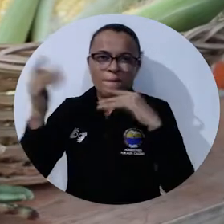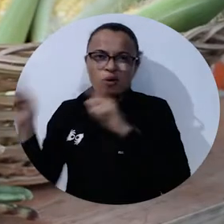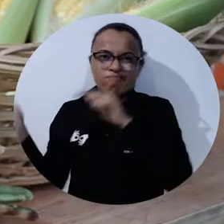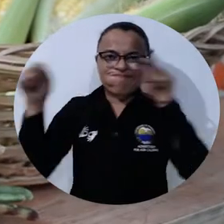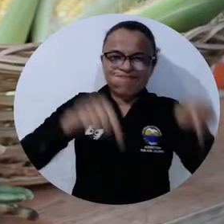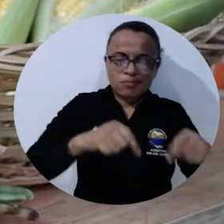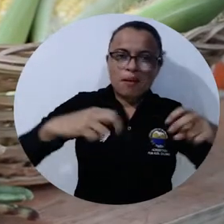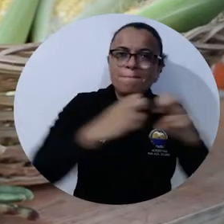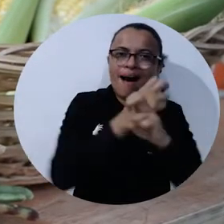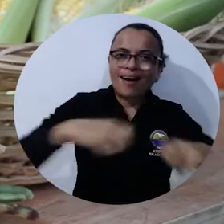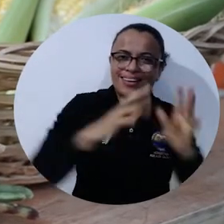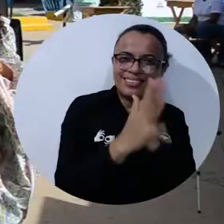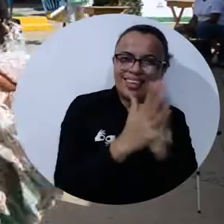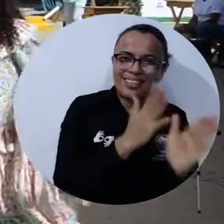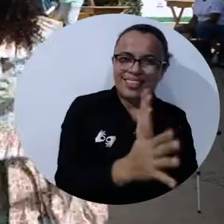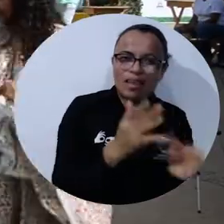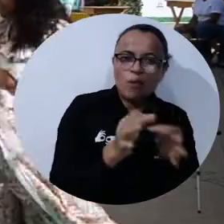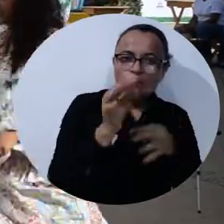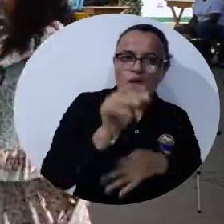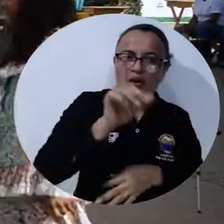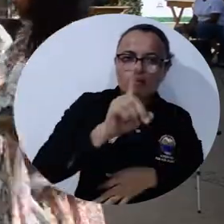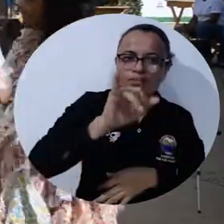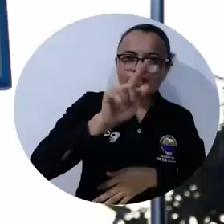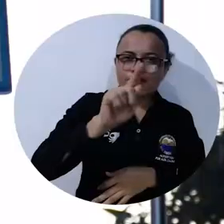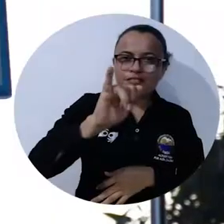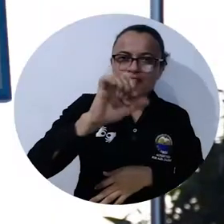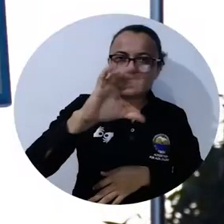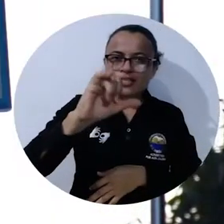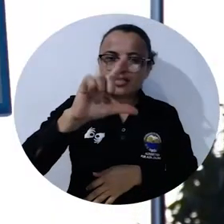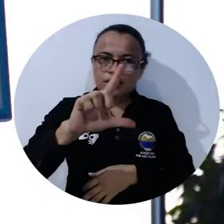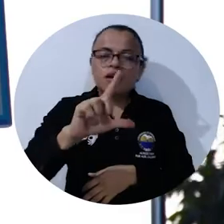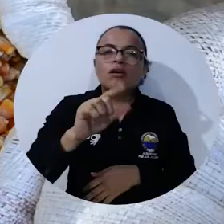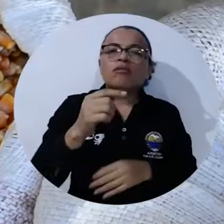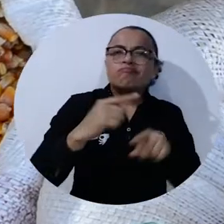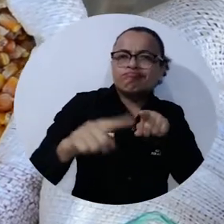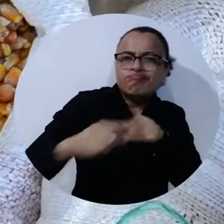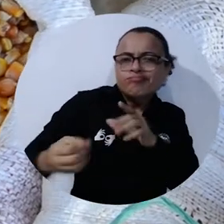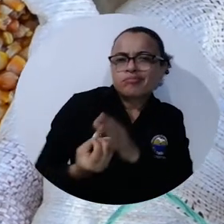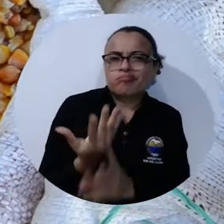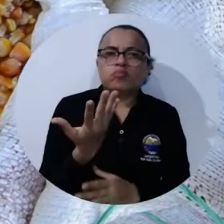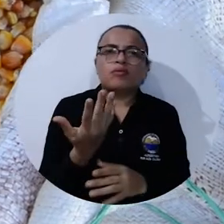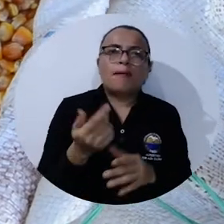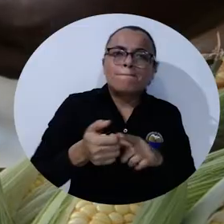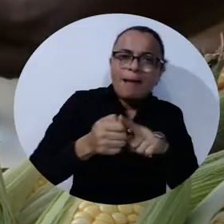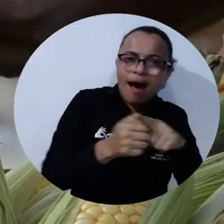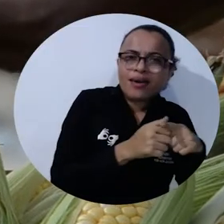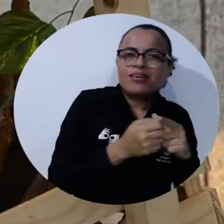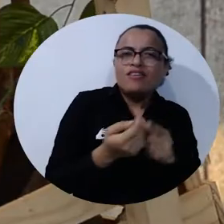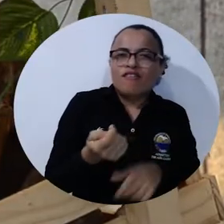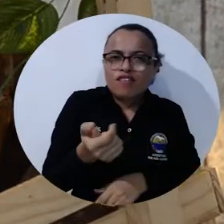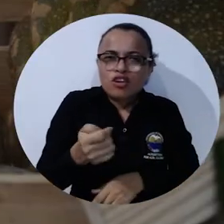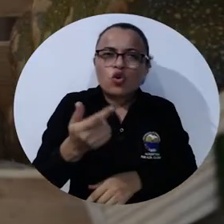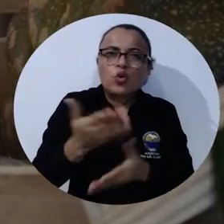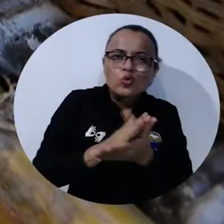Frescos y directos del campo llegaron al Parque Central El Difícil del municipio de Ariguaní productos como maíz, fríjol,